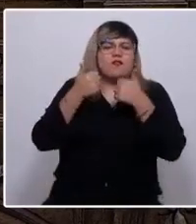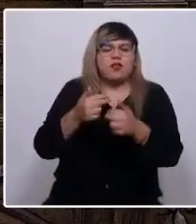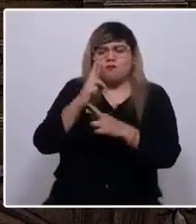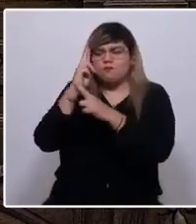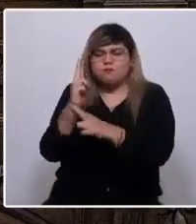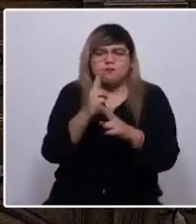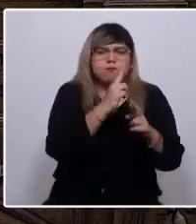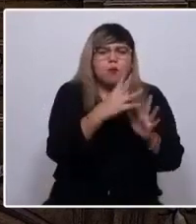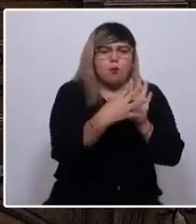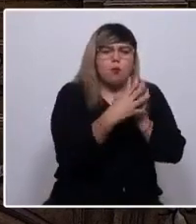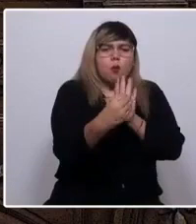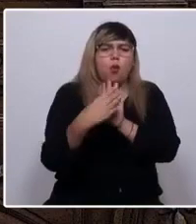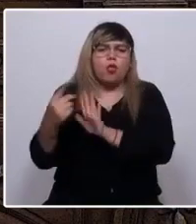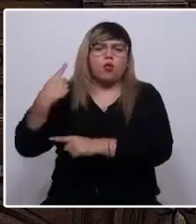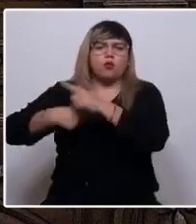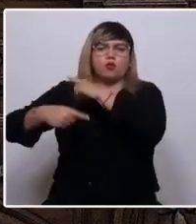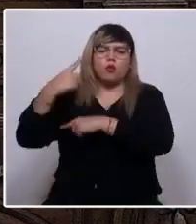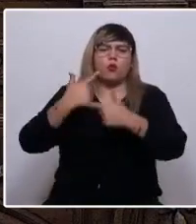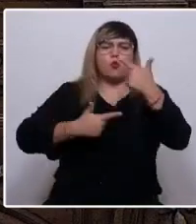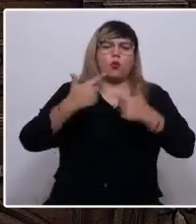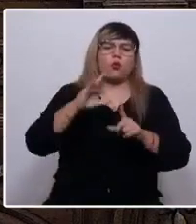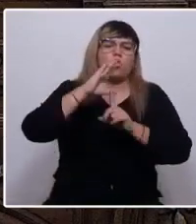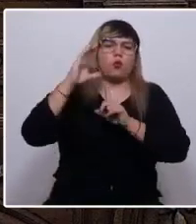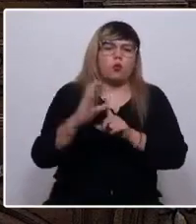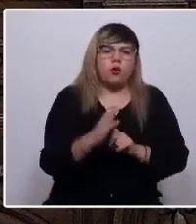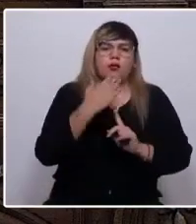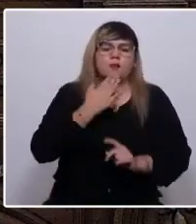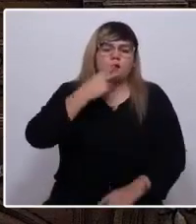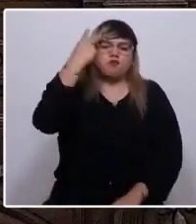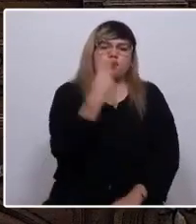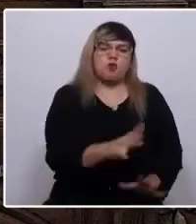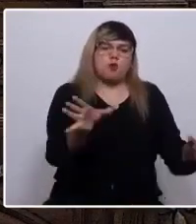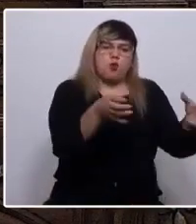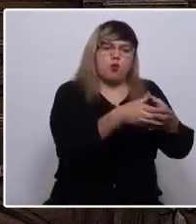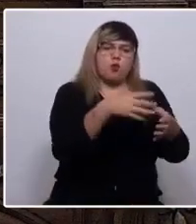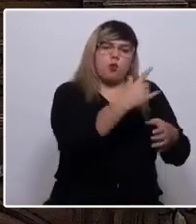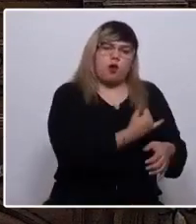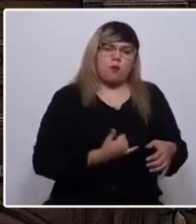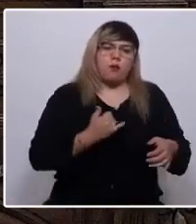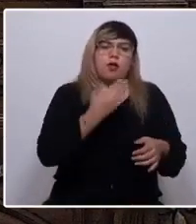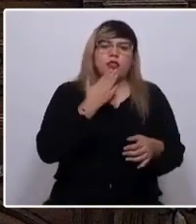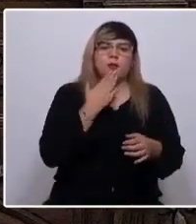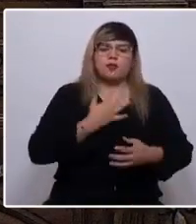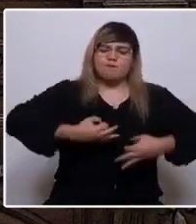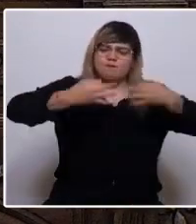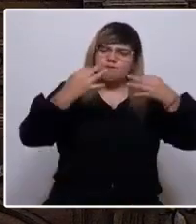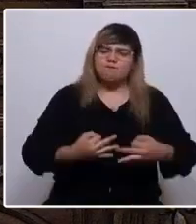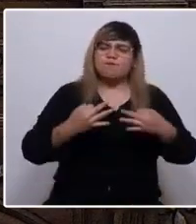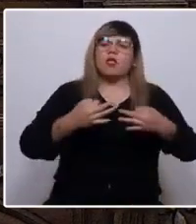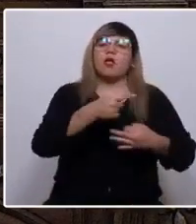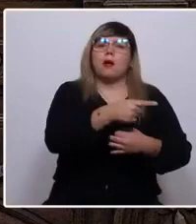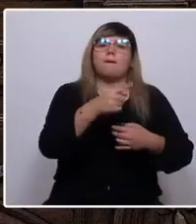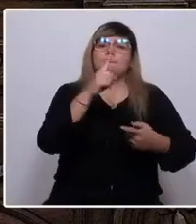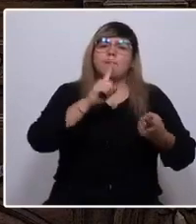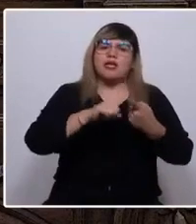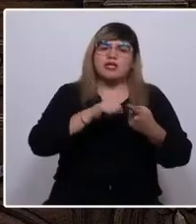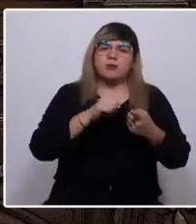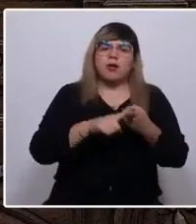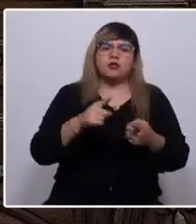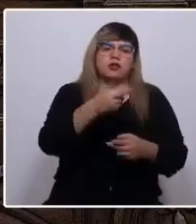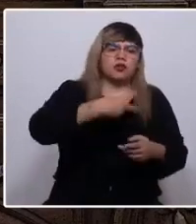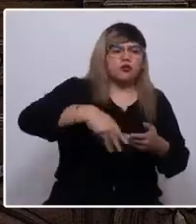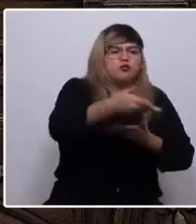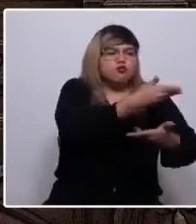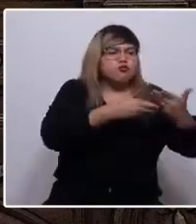nuestros modelos históricos, políticos, culturales y propios, y a su vez garantizar nuestra participación en todas las decisiones que nos